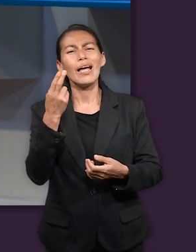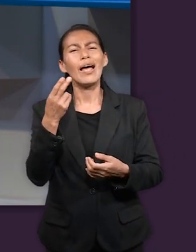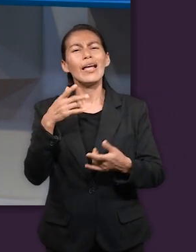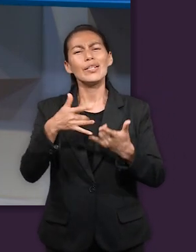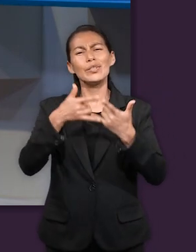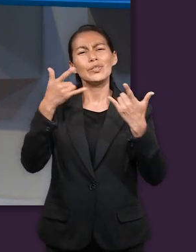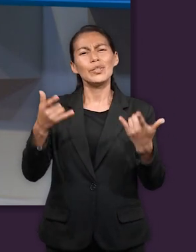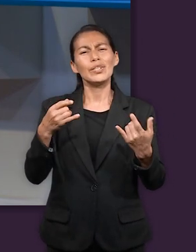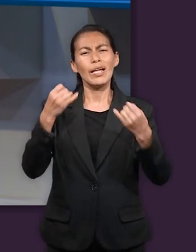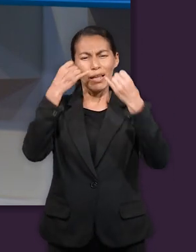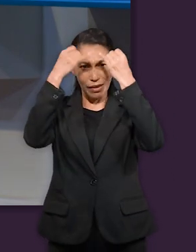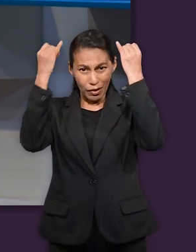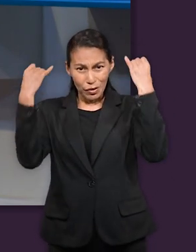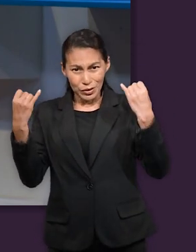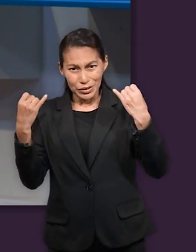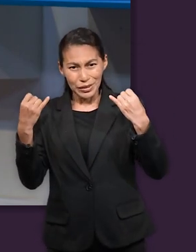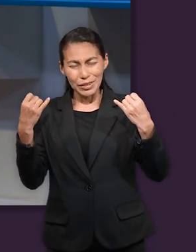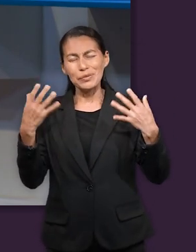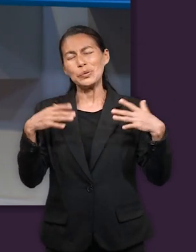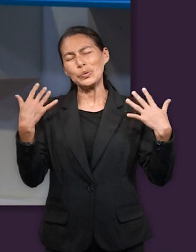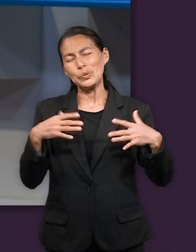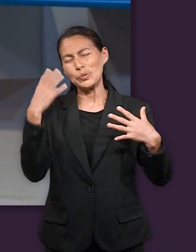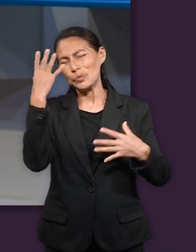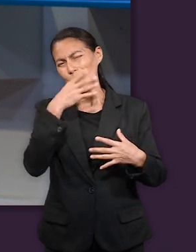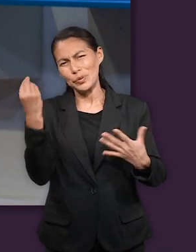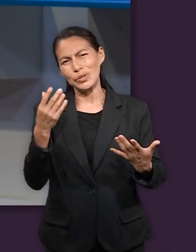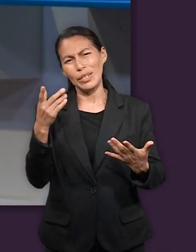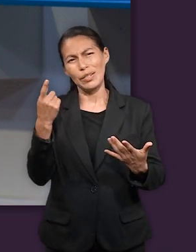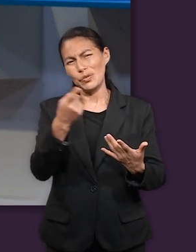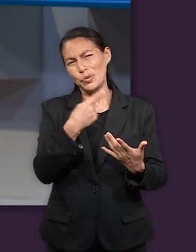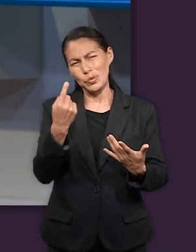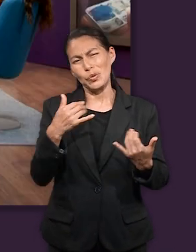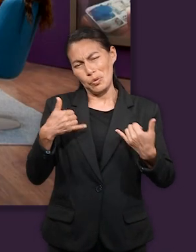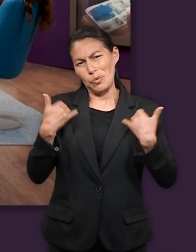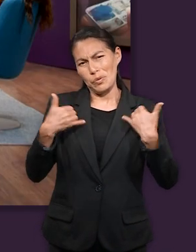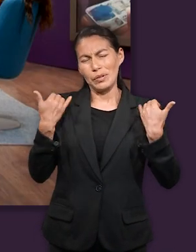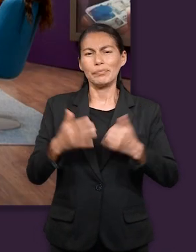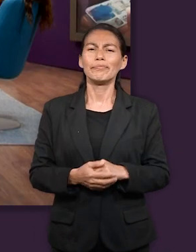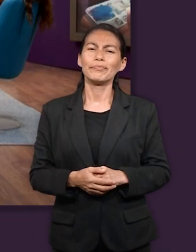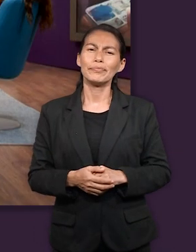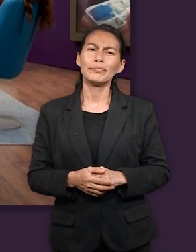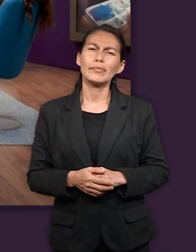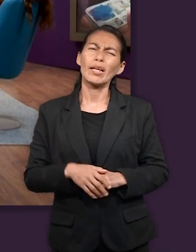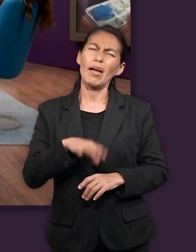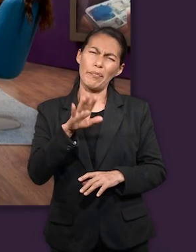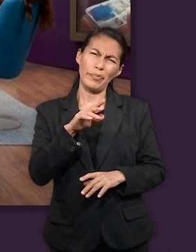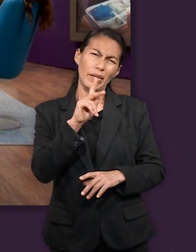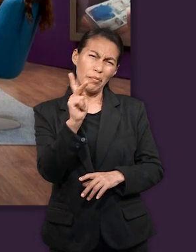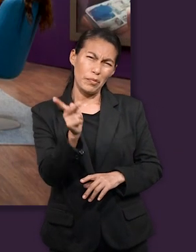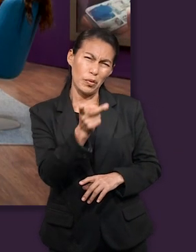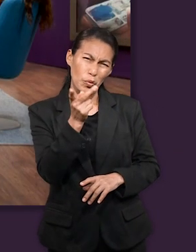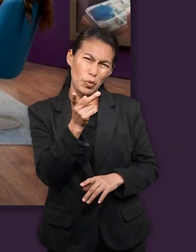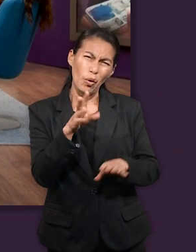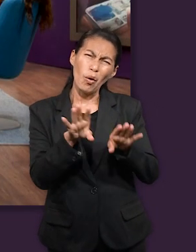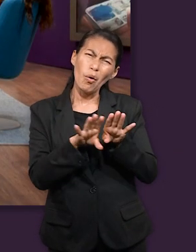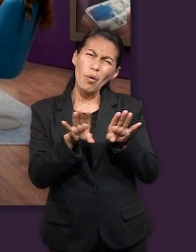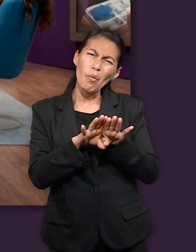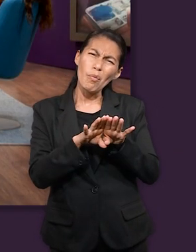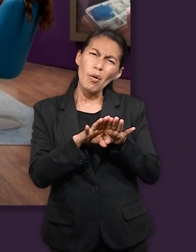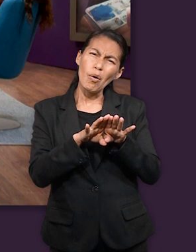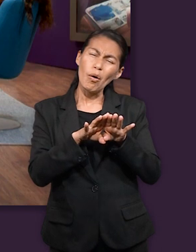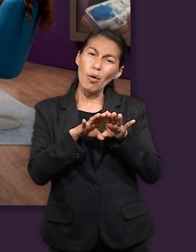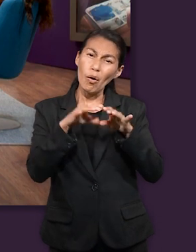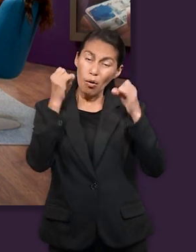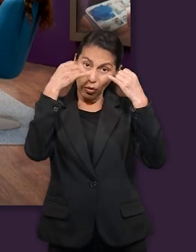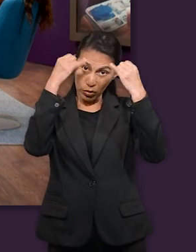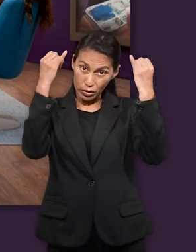universidad en un colegio siempre la historia de José siempre aparece con frecuencia. Y la